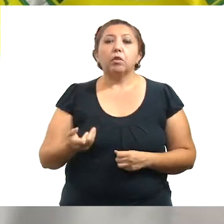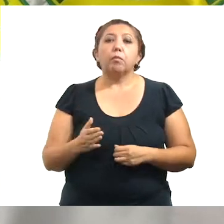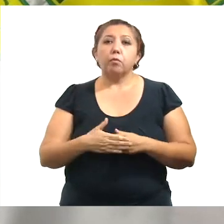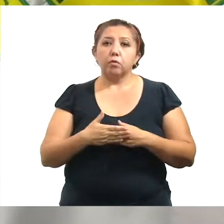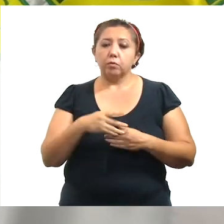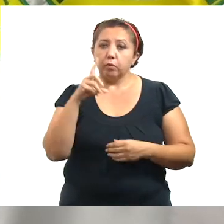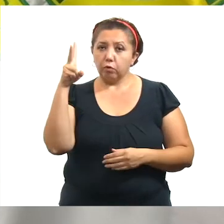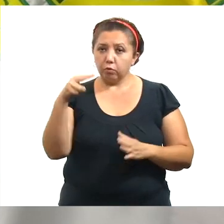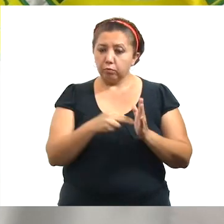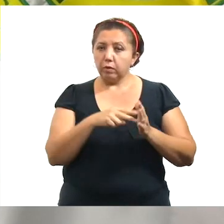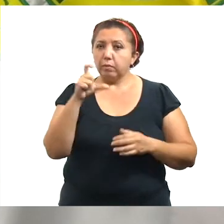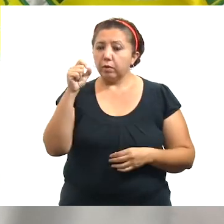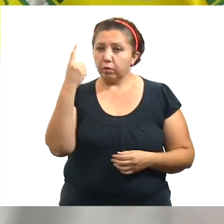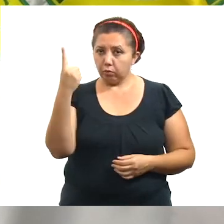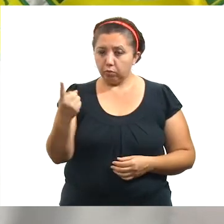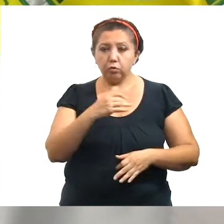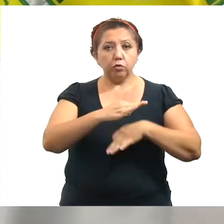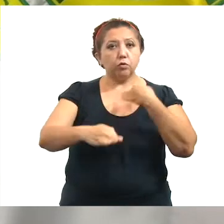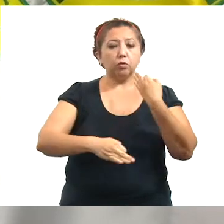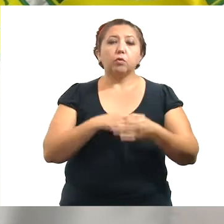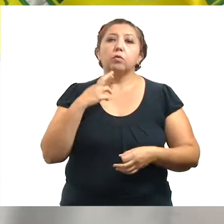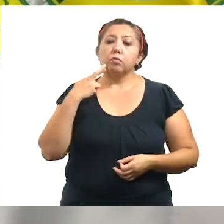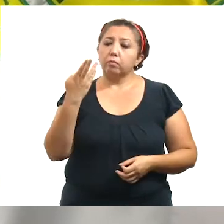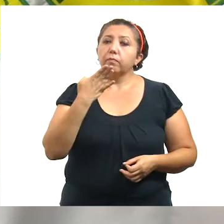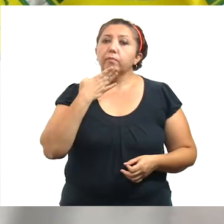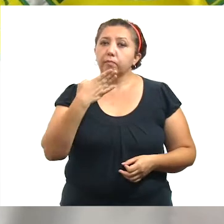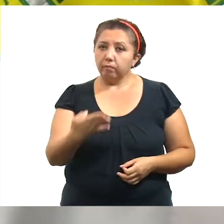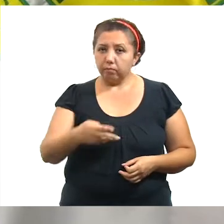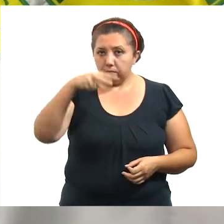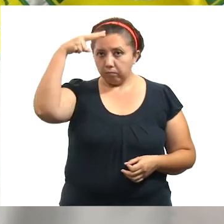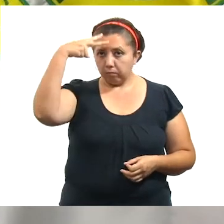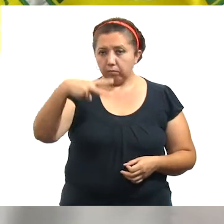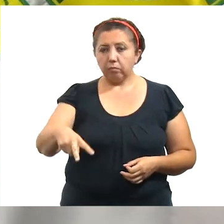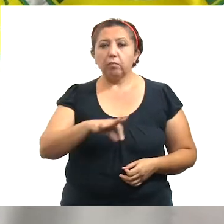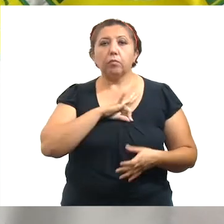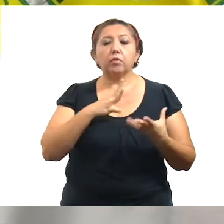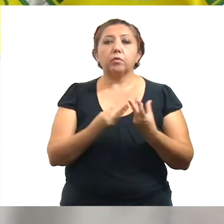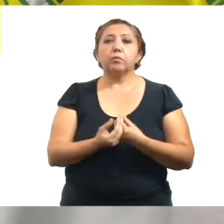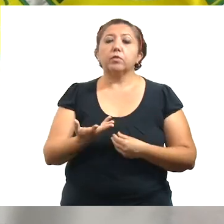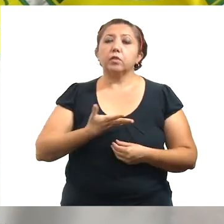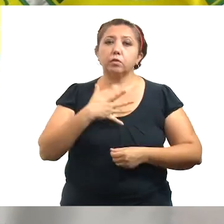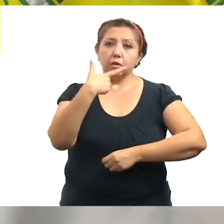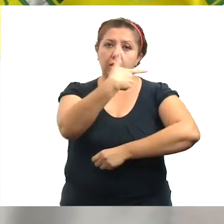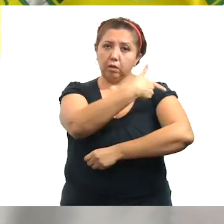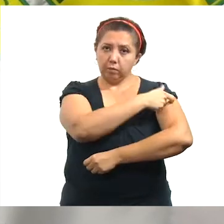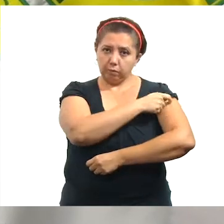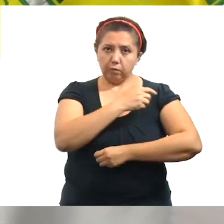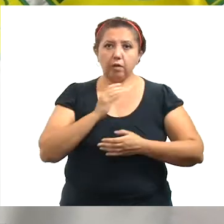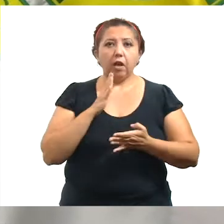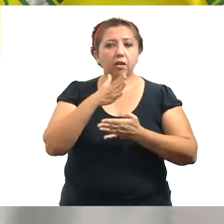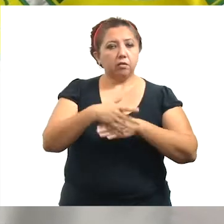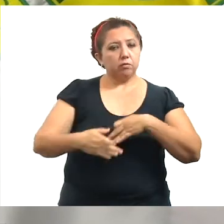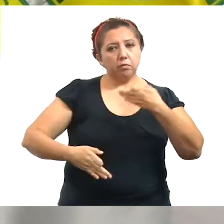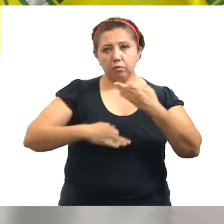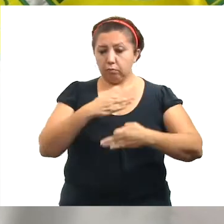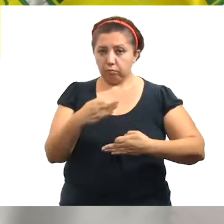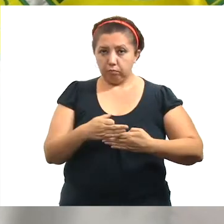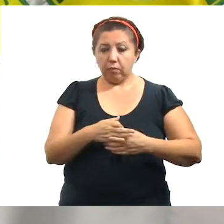año 2021, en el cual, si todo resulta favorable, los mexicanos podremos contar con una vacuna de acceso universal.